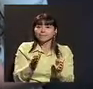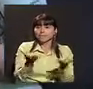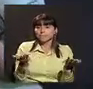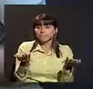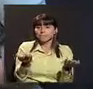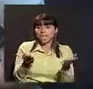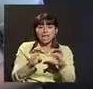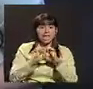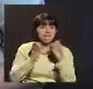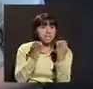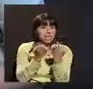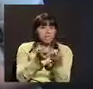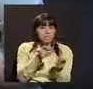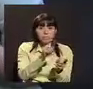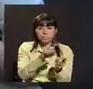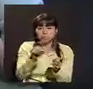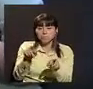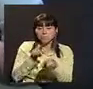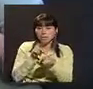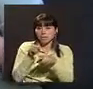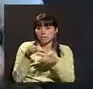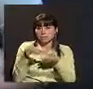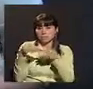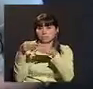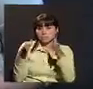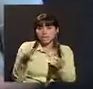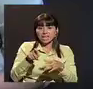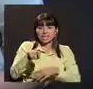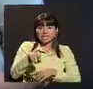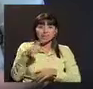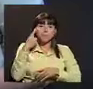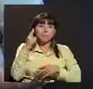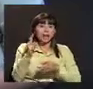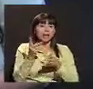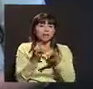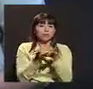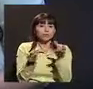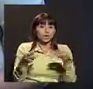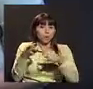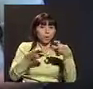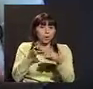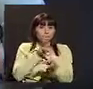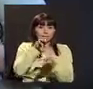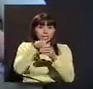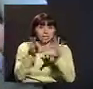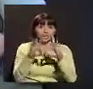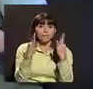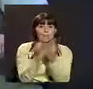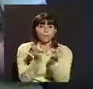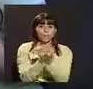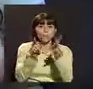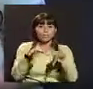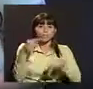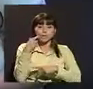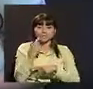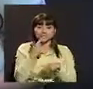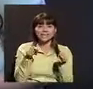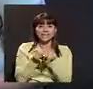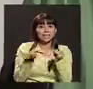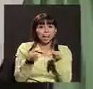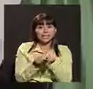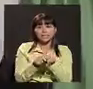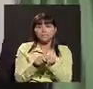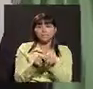o el equipo que se necesite para poder solucionar los problemas que se dan internamente en los núcleos familiares que tienen una persona